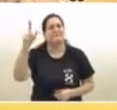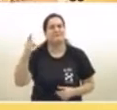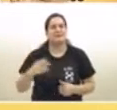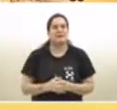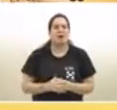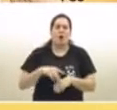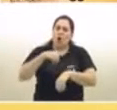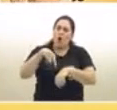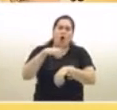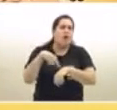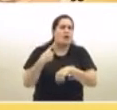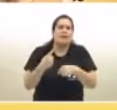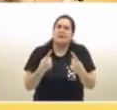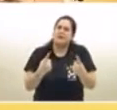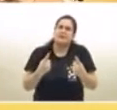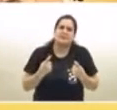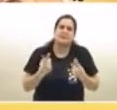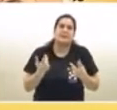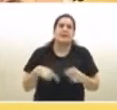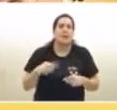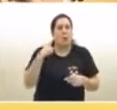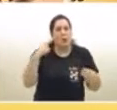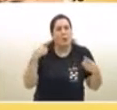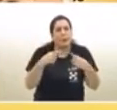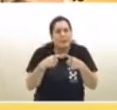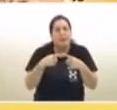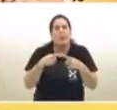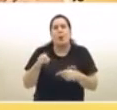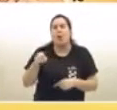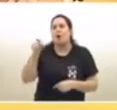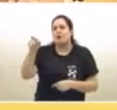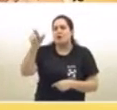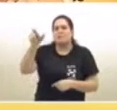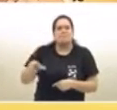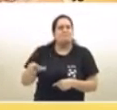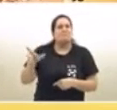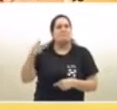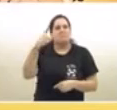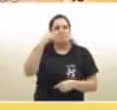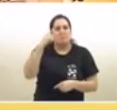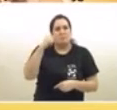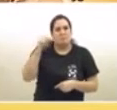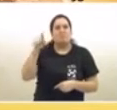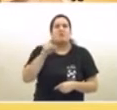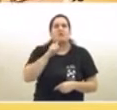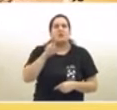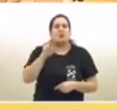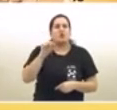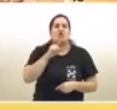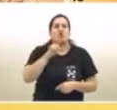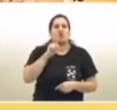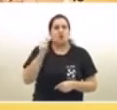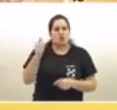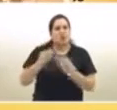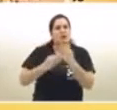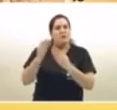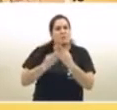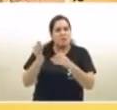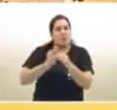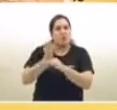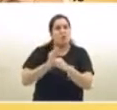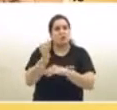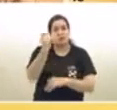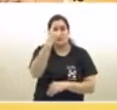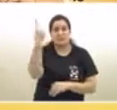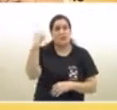llegar a los detalles que el Ministro Trota considere necesarios para que podamos abrir de a poco las escuelas, sobre todo